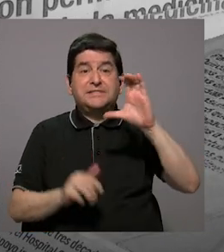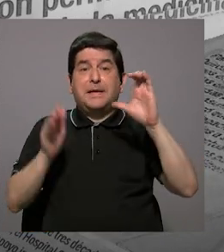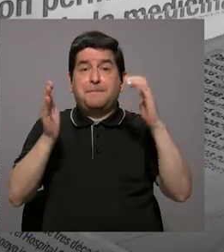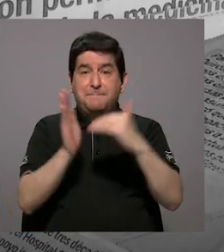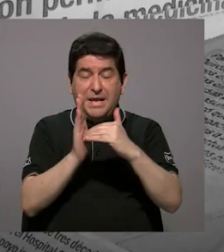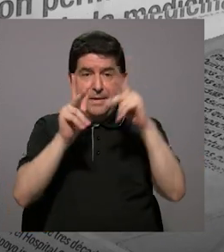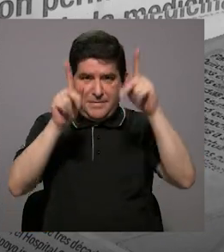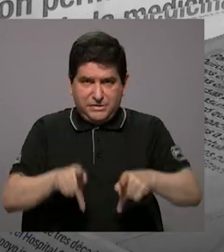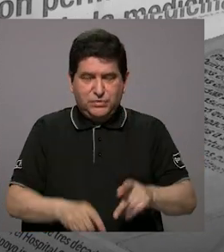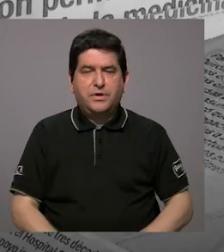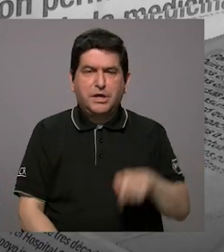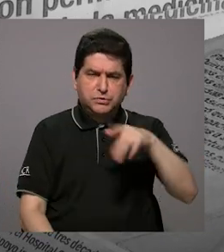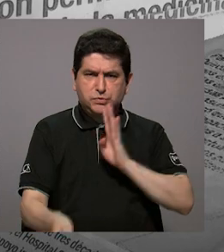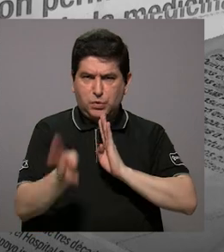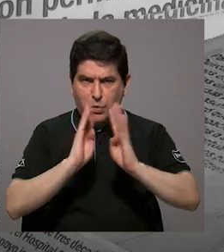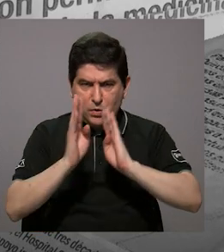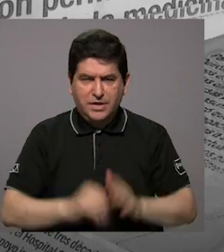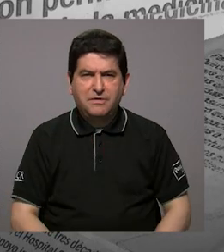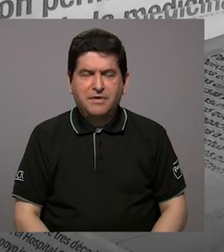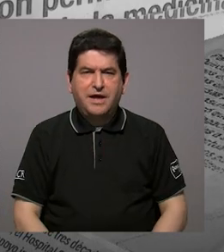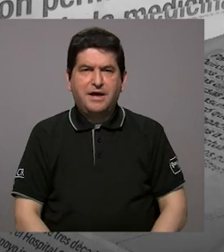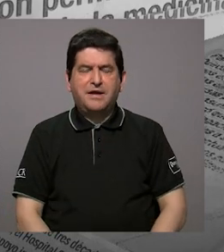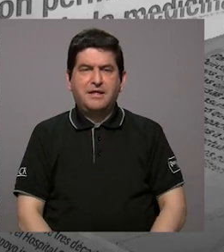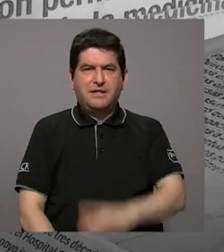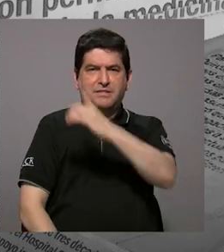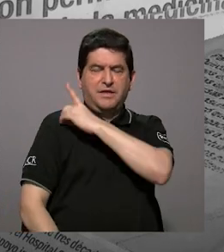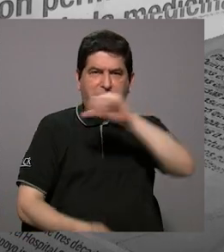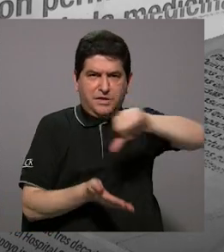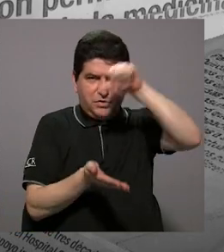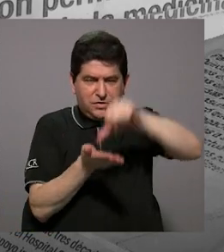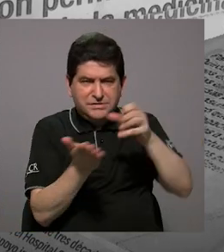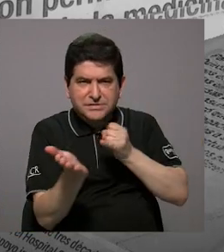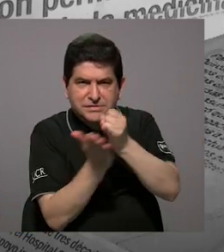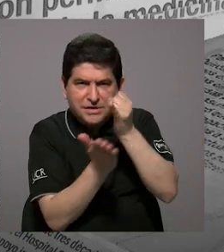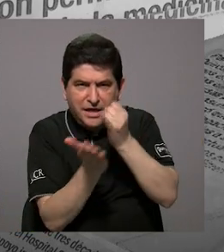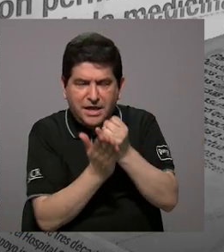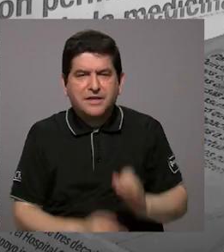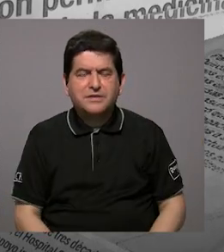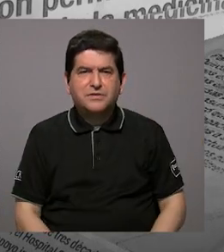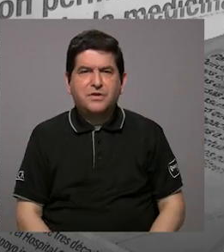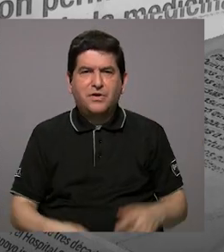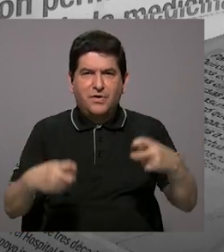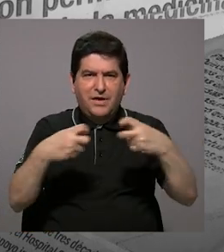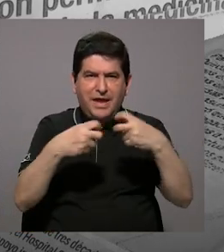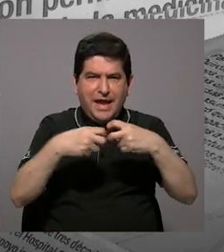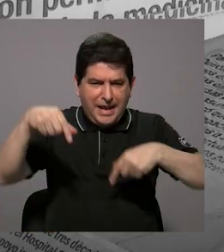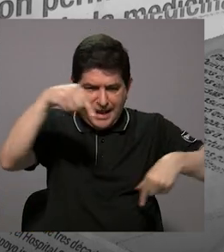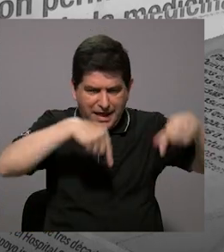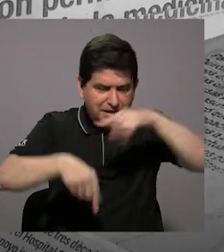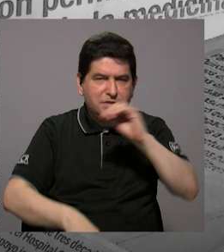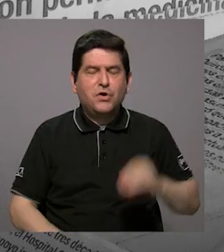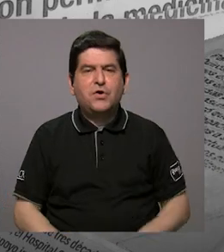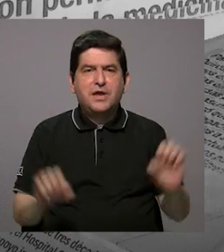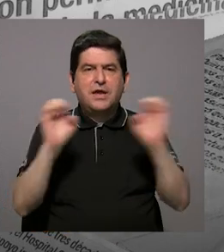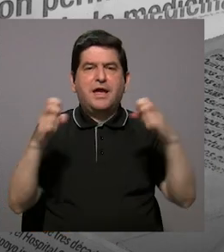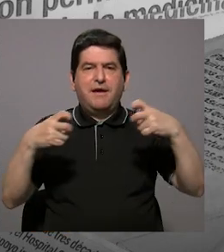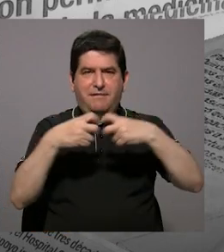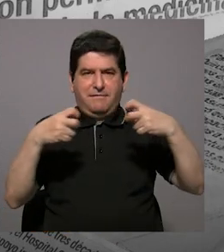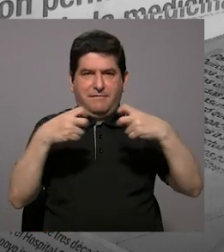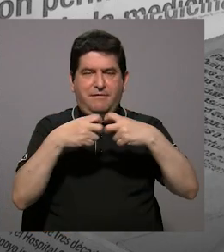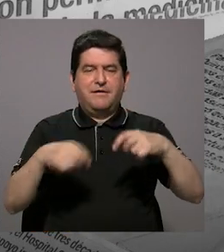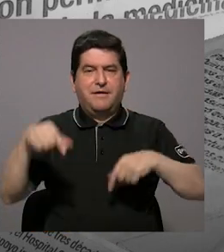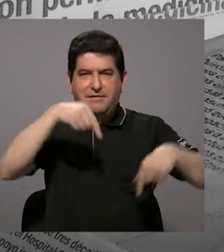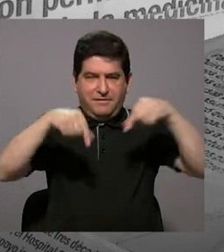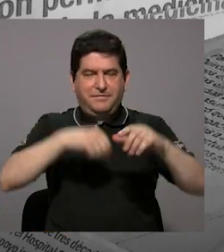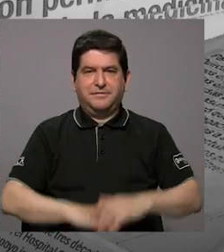100 mil personas. Hoy conversaremos con el director del Centro de Investigación en Electroquímica y Energía